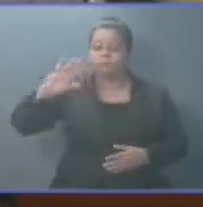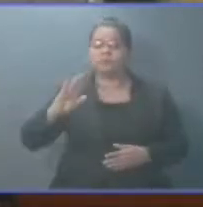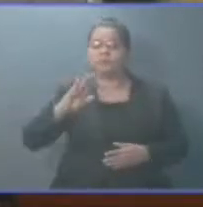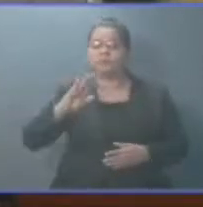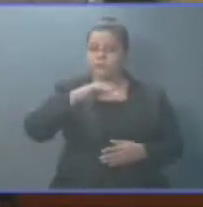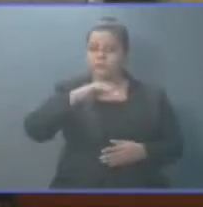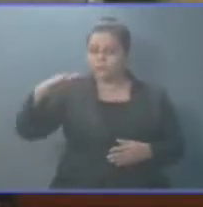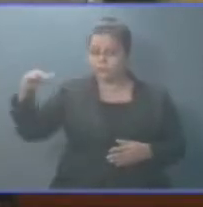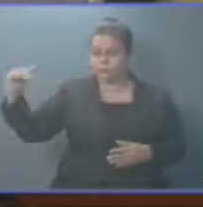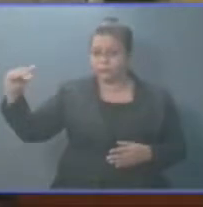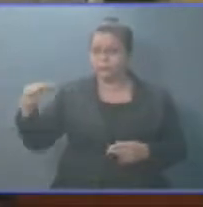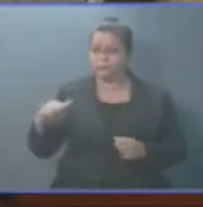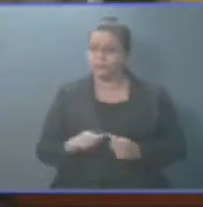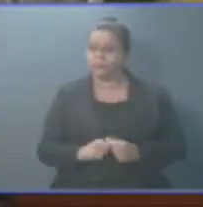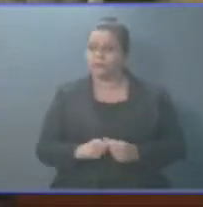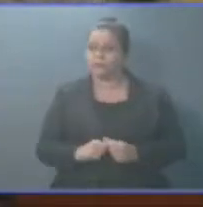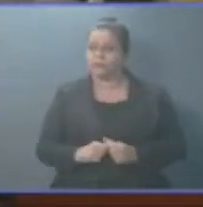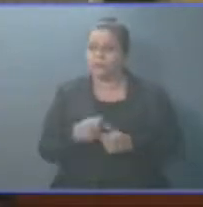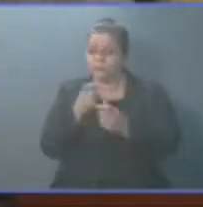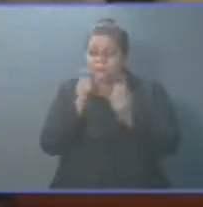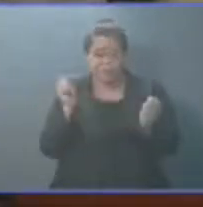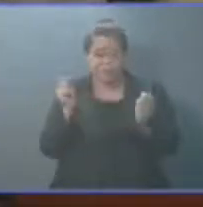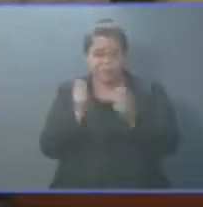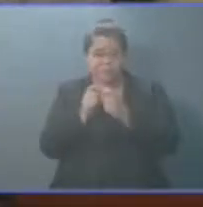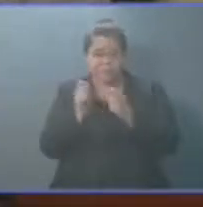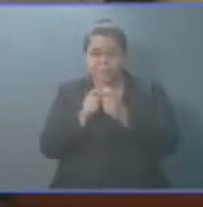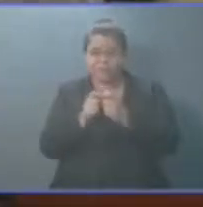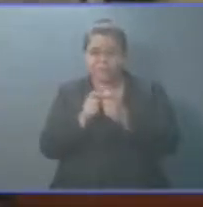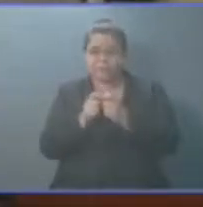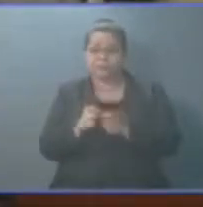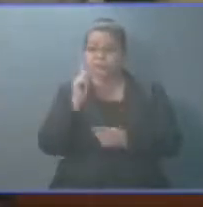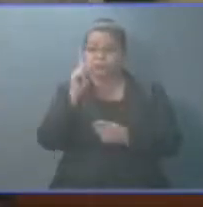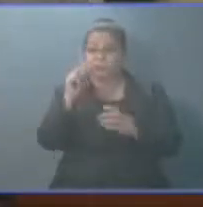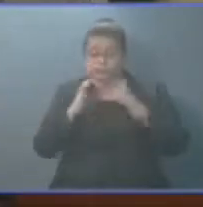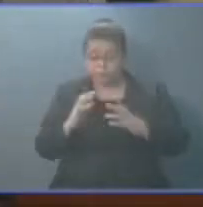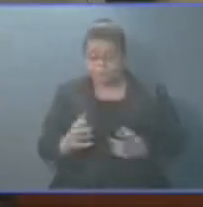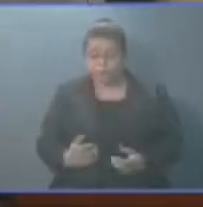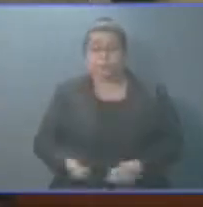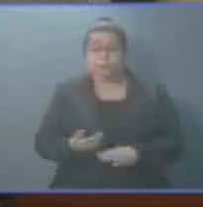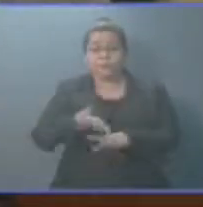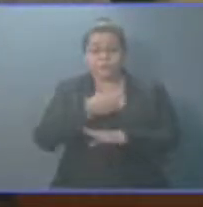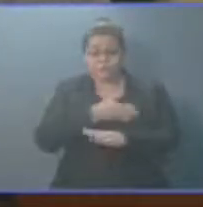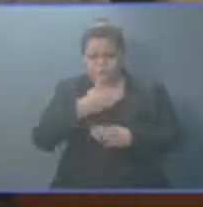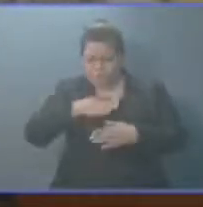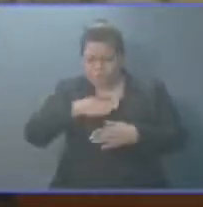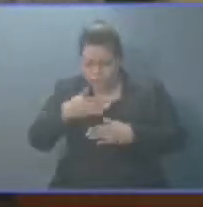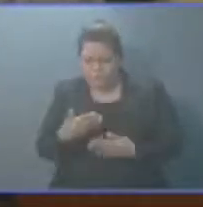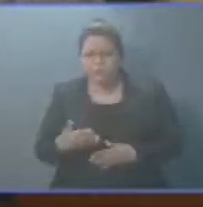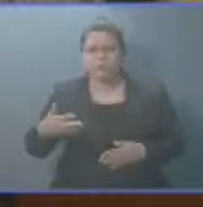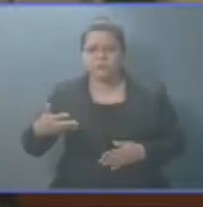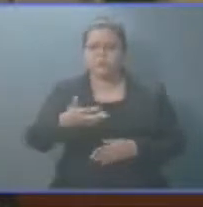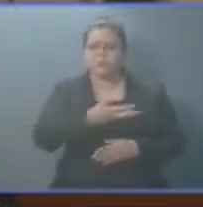Estado. Justamente con un gobierno que ha sido generoso con nosotros,